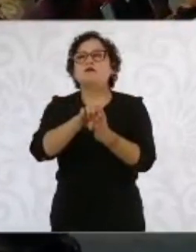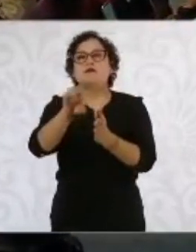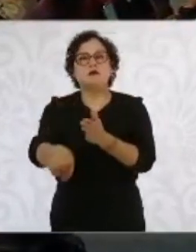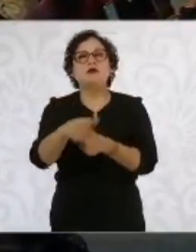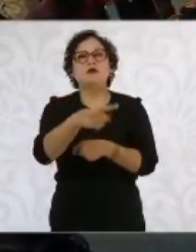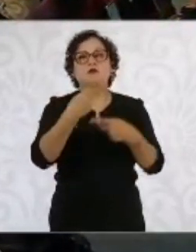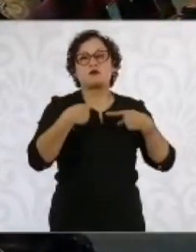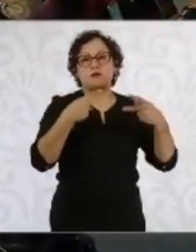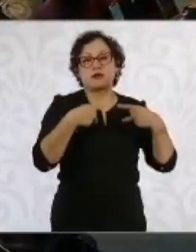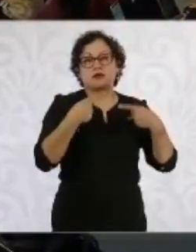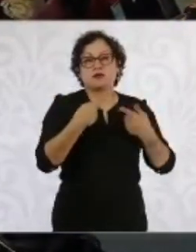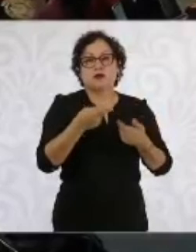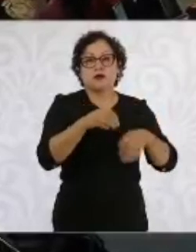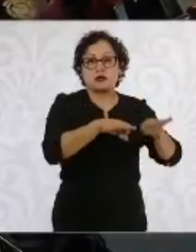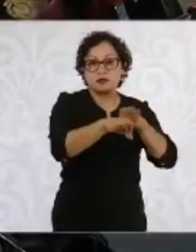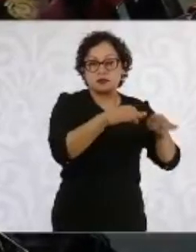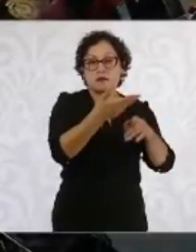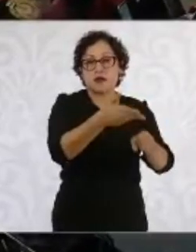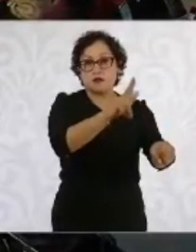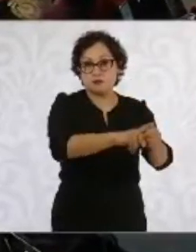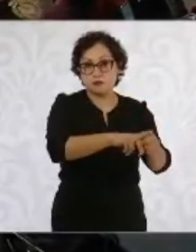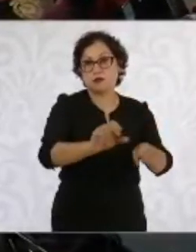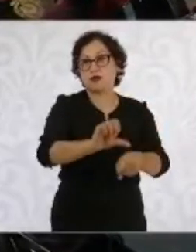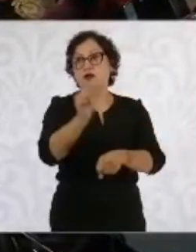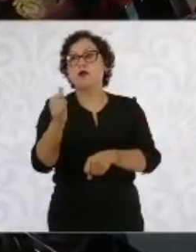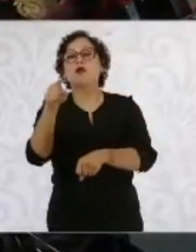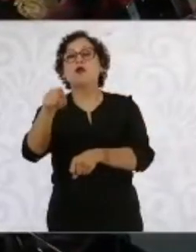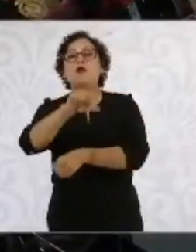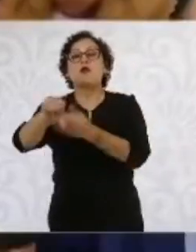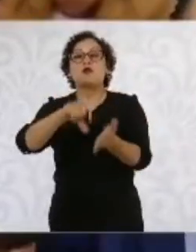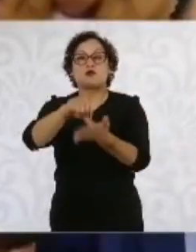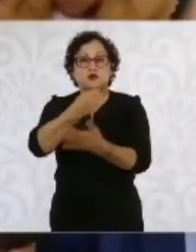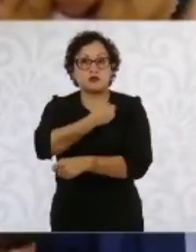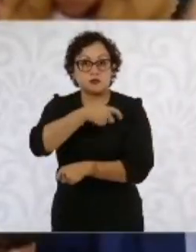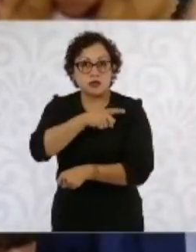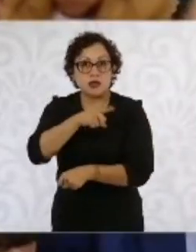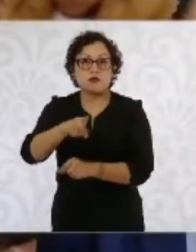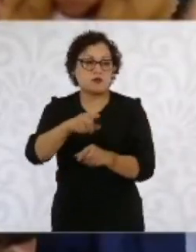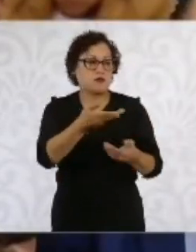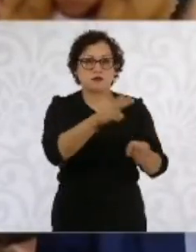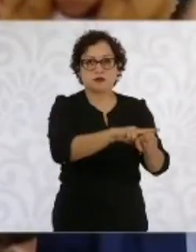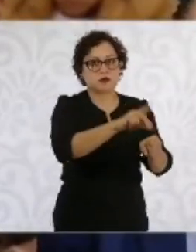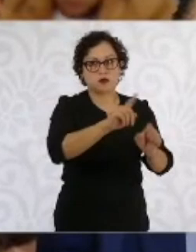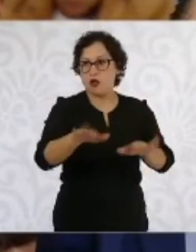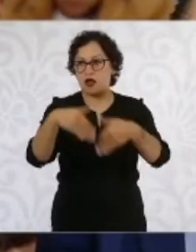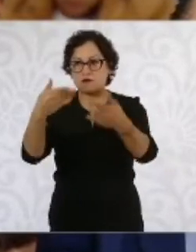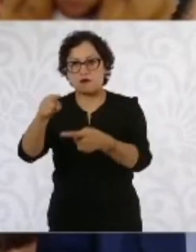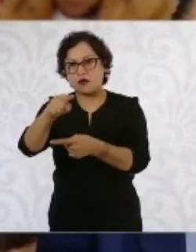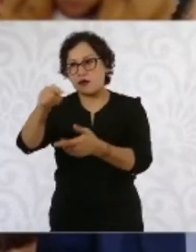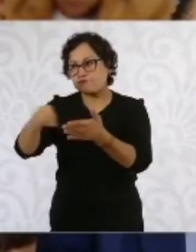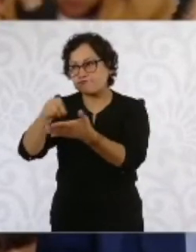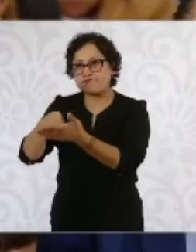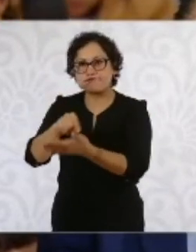hospitales y por otra parte los que trabajan en todas las, digamos, clínicas o en las fuera del hospital. Y sucede mucho esto de que